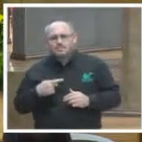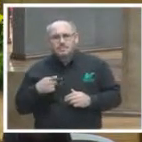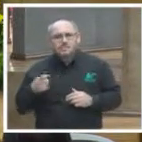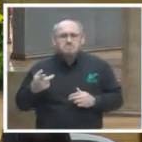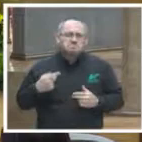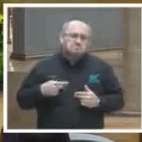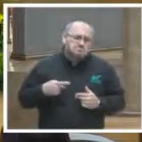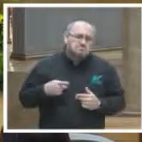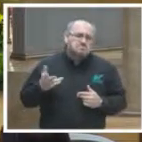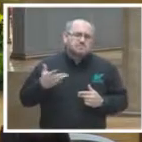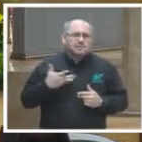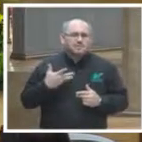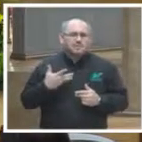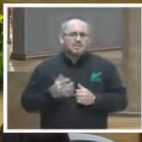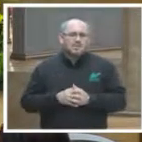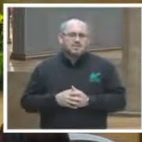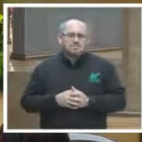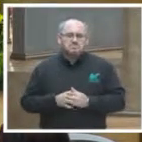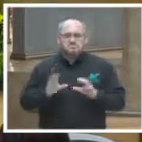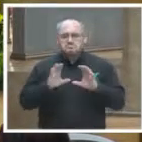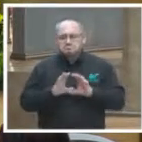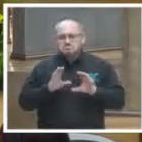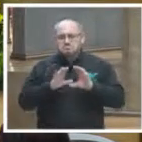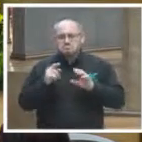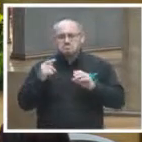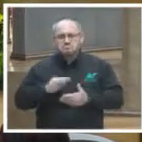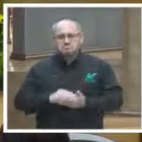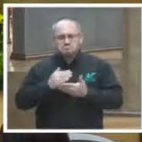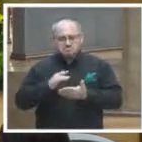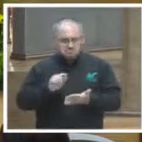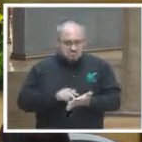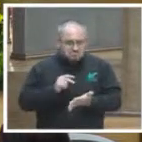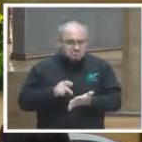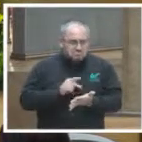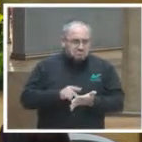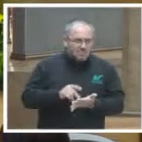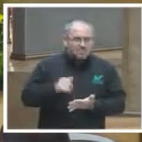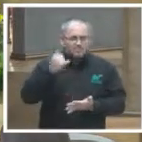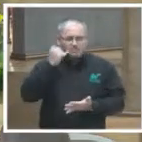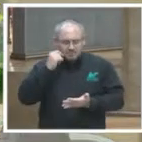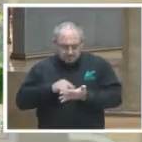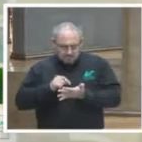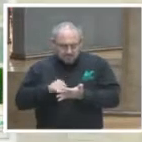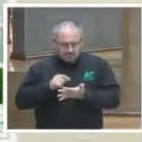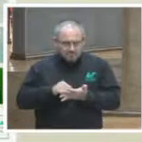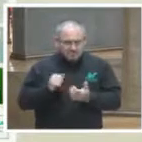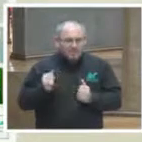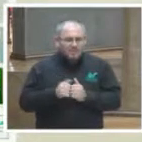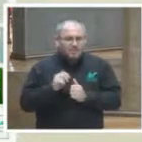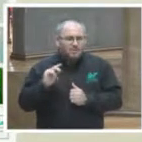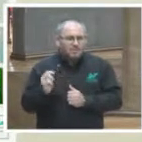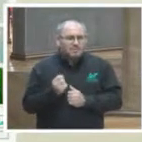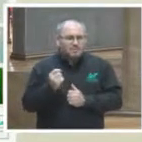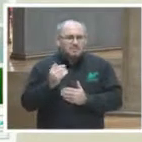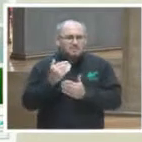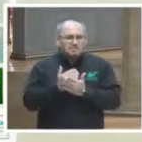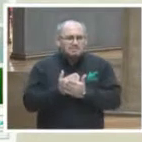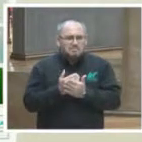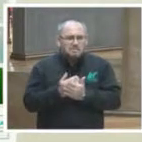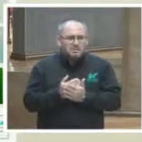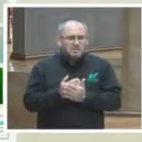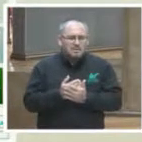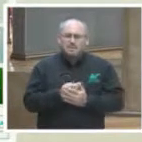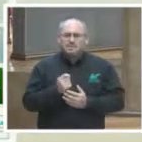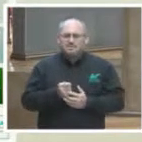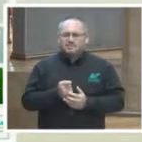goza de una máquina de una tableta o de un teléfono con una tecnología de menor grado no significa que